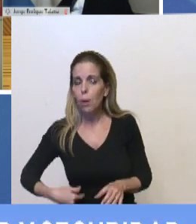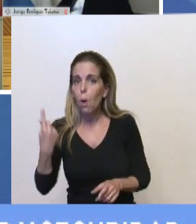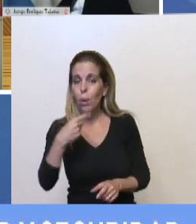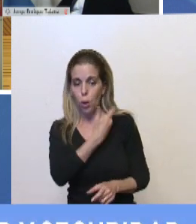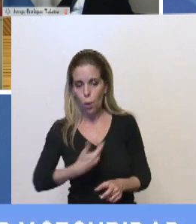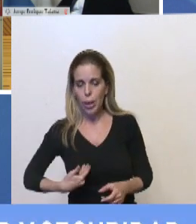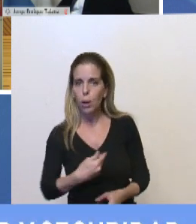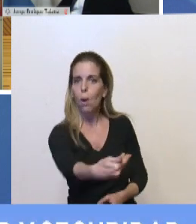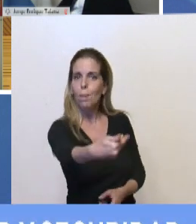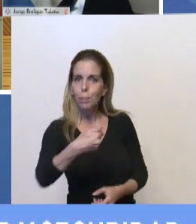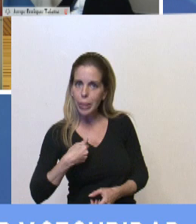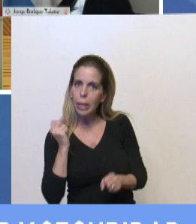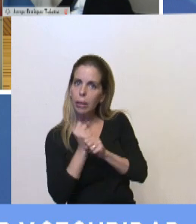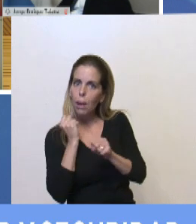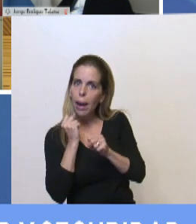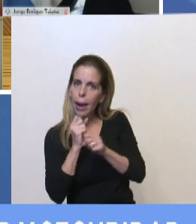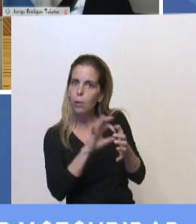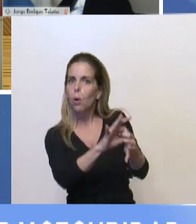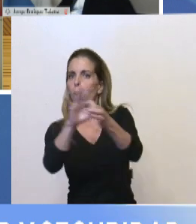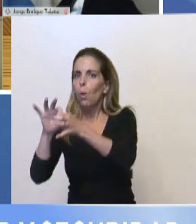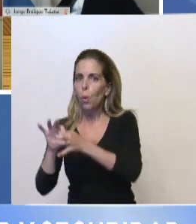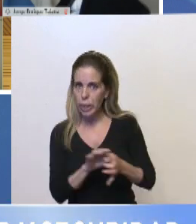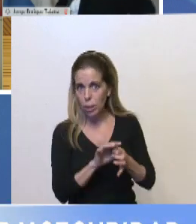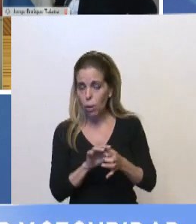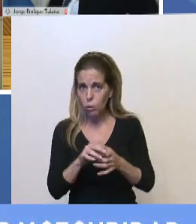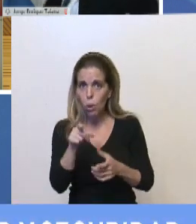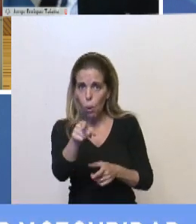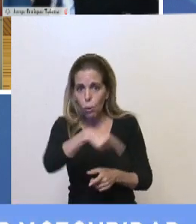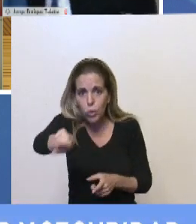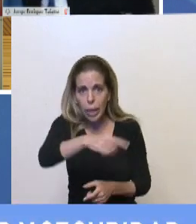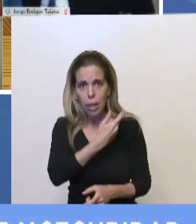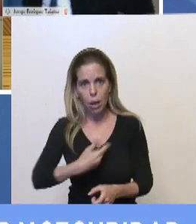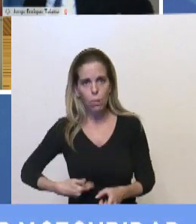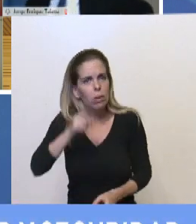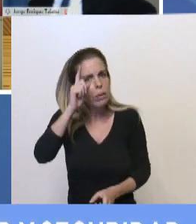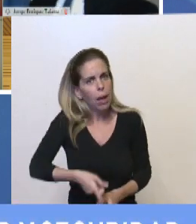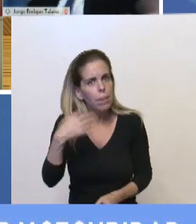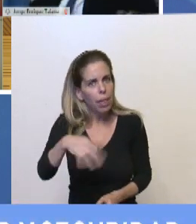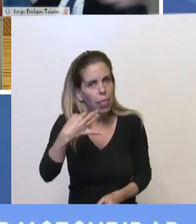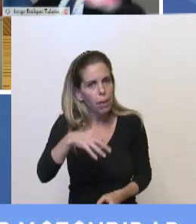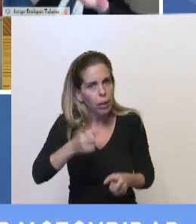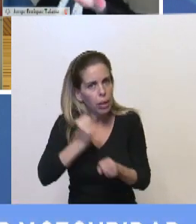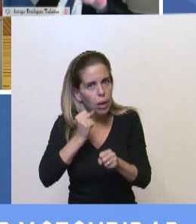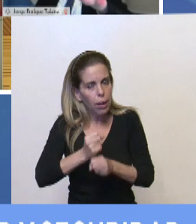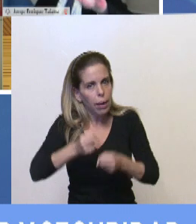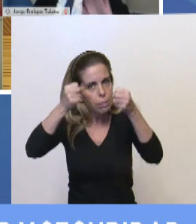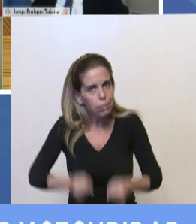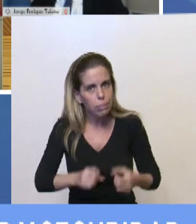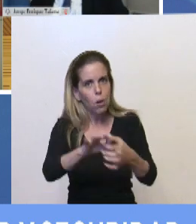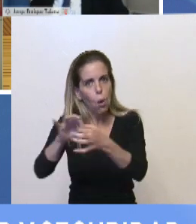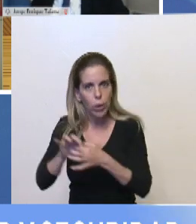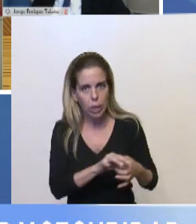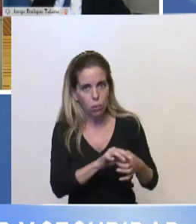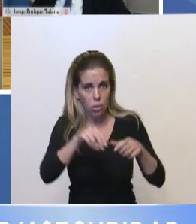ponerlos la camiseta de la Argentina. También se la tienen que poner ustedes, cuando entienden que acá hay una voz